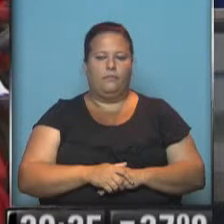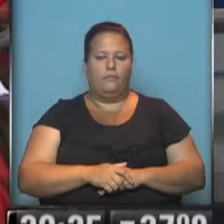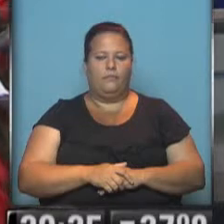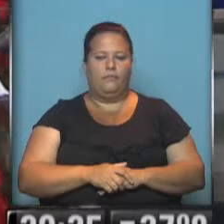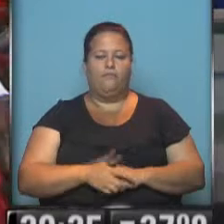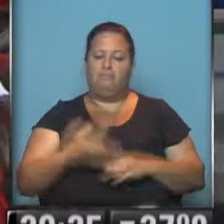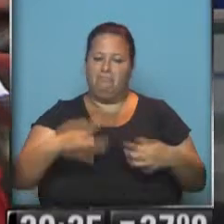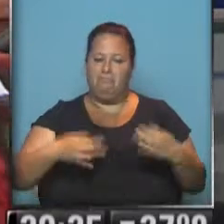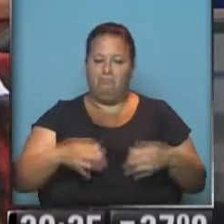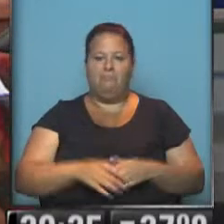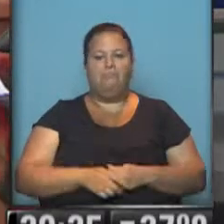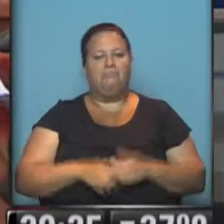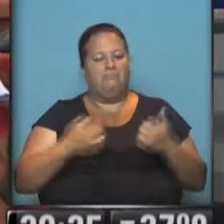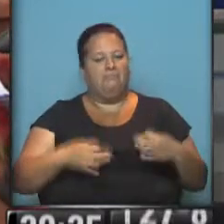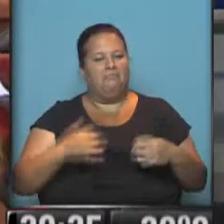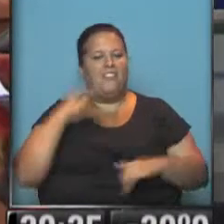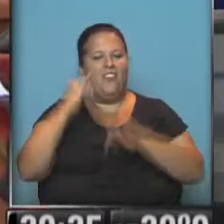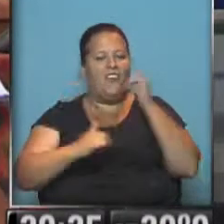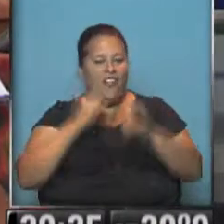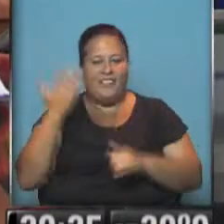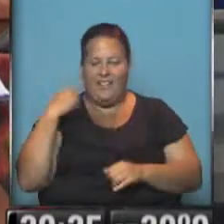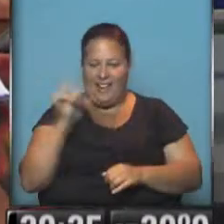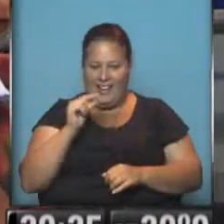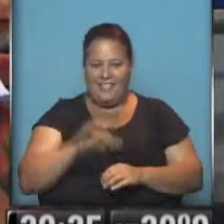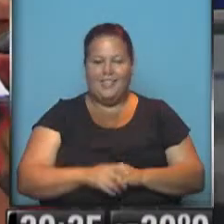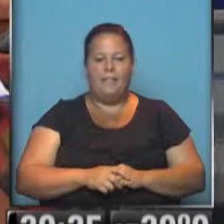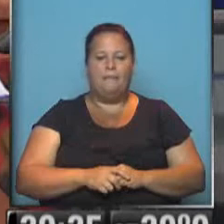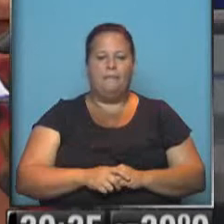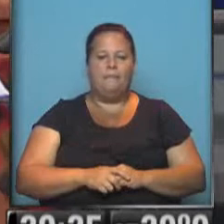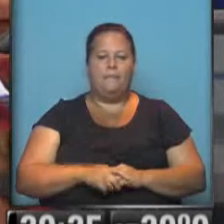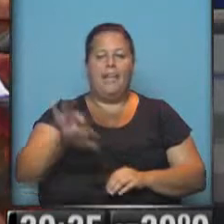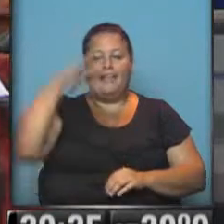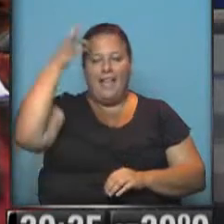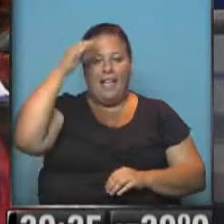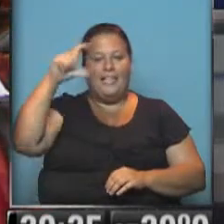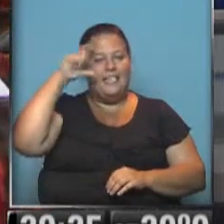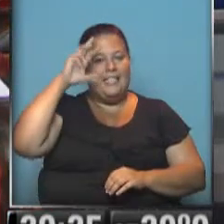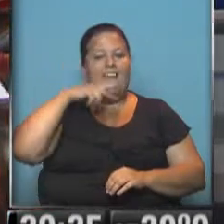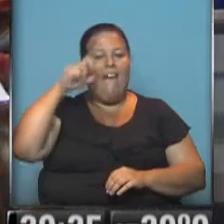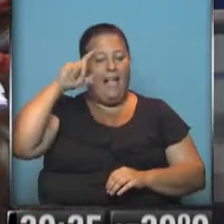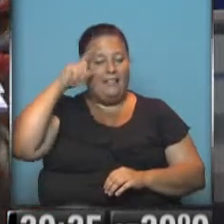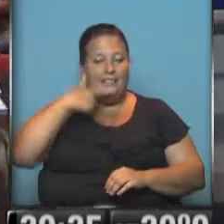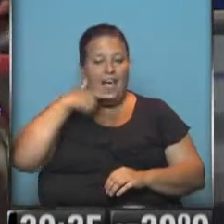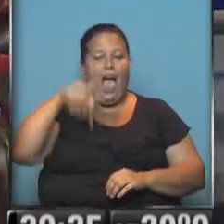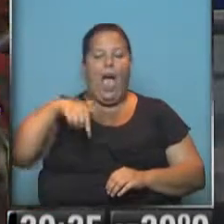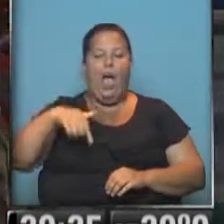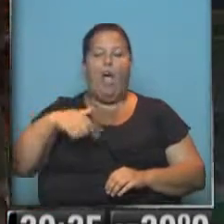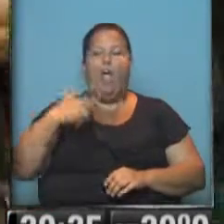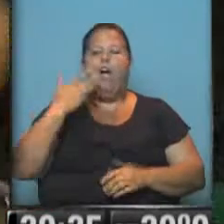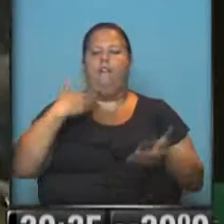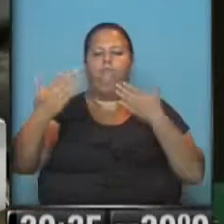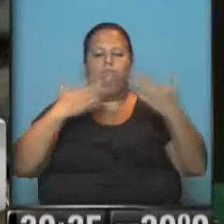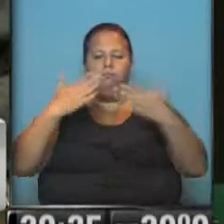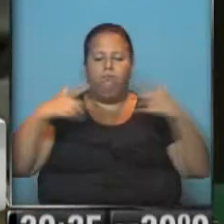Bueno, un lujo, ¿eh? Sí, efectivamente. Les contábamos recién que en el Teatro Cervantes se está llevando a cabo un